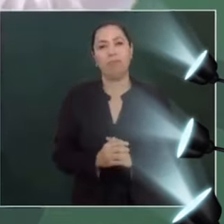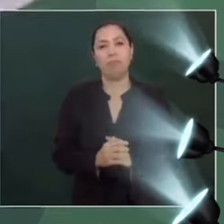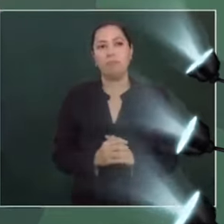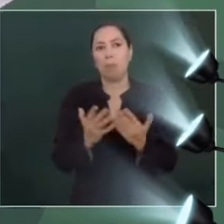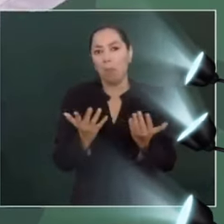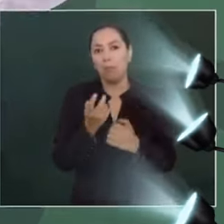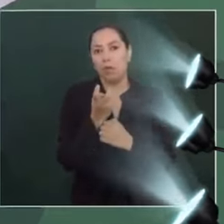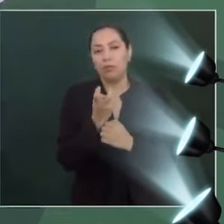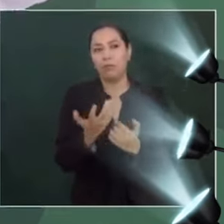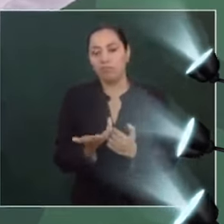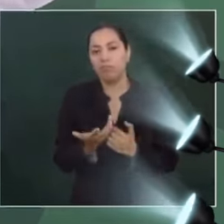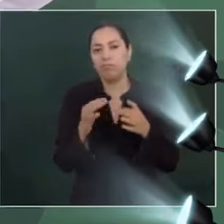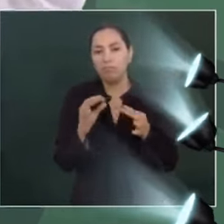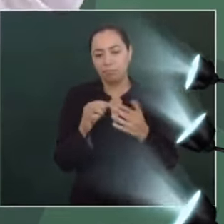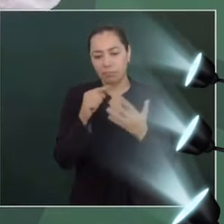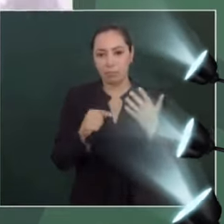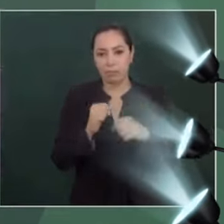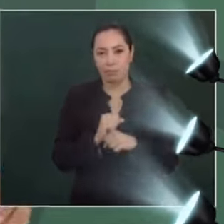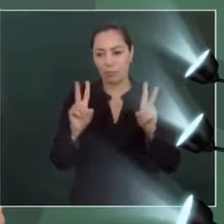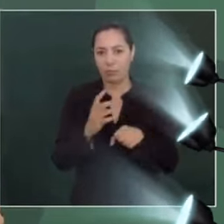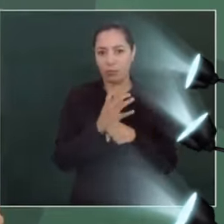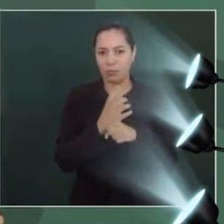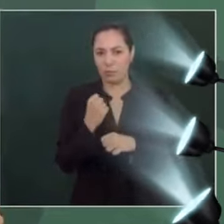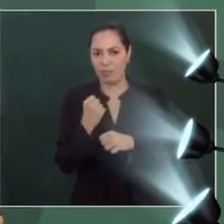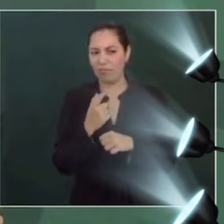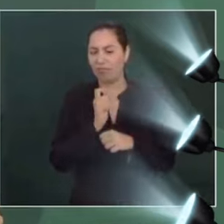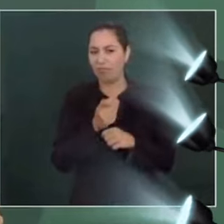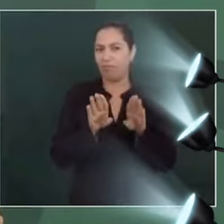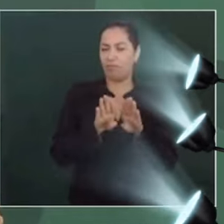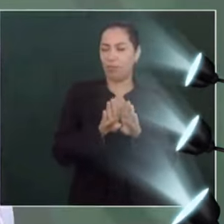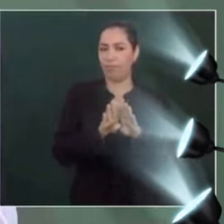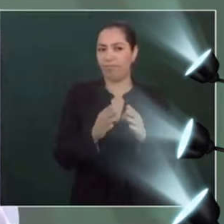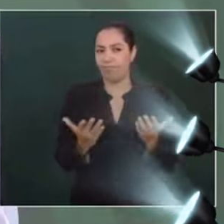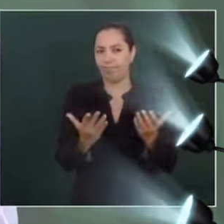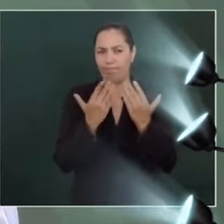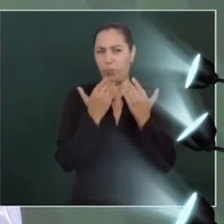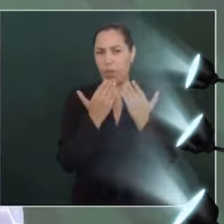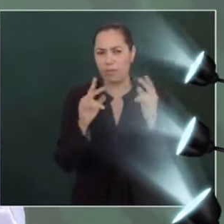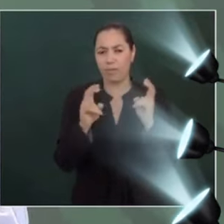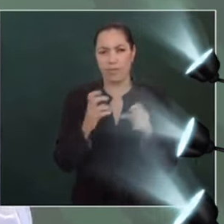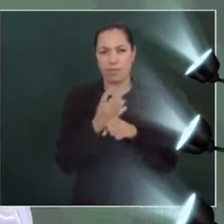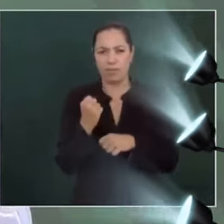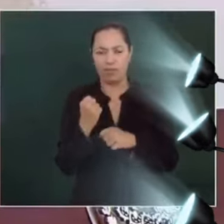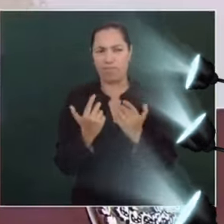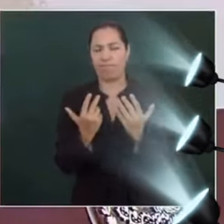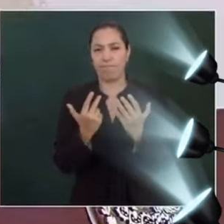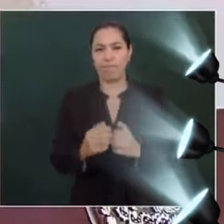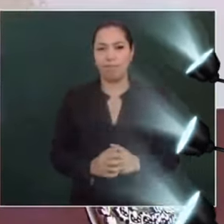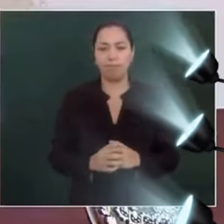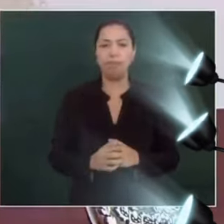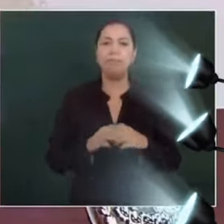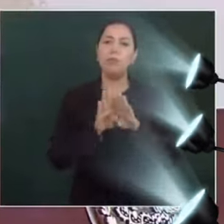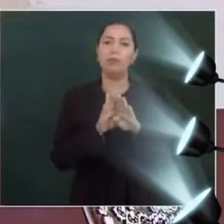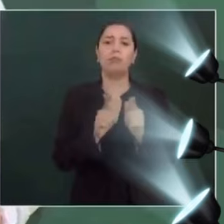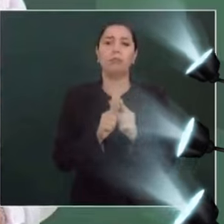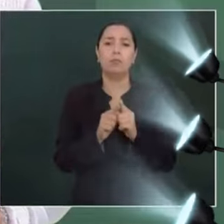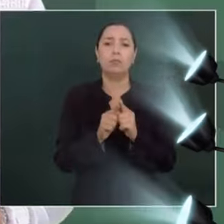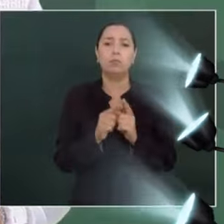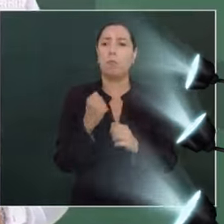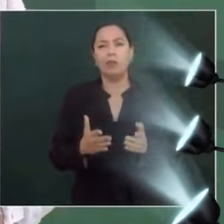Por eso se hablaba del cuarto poder, y no era el cuarto poder, llegó a ser el poder